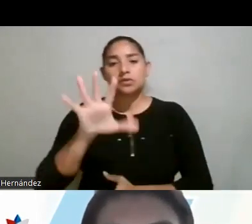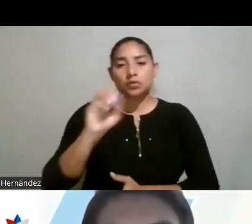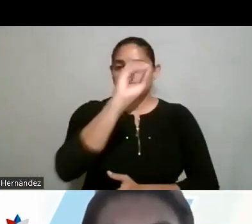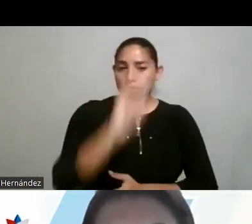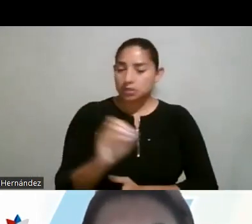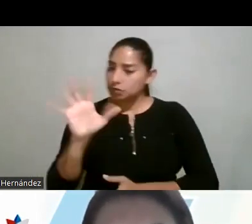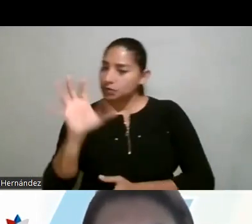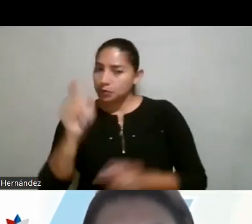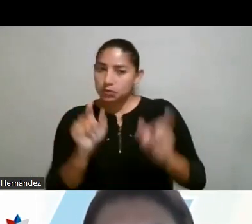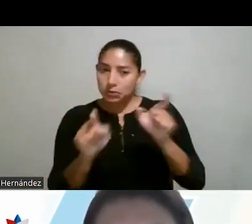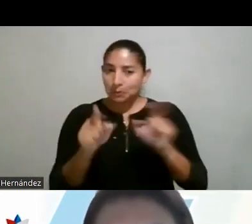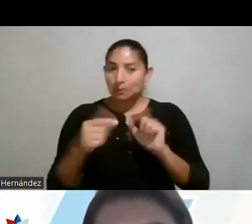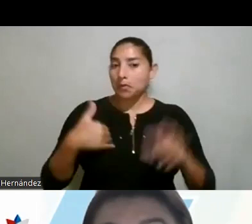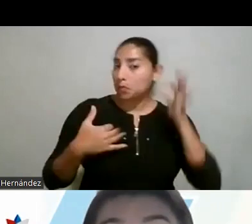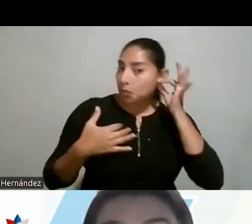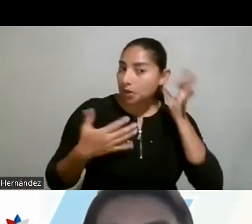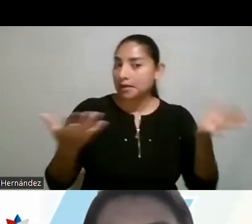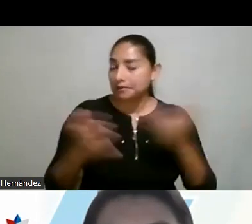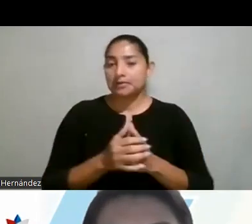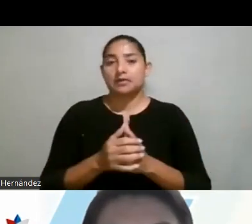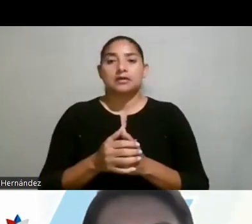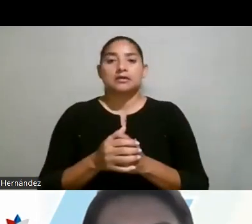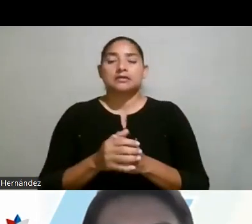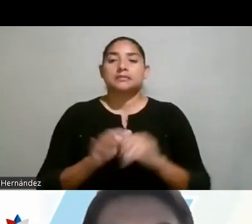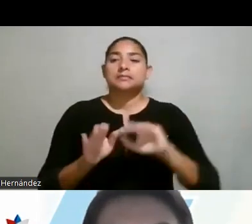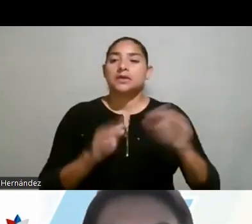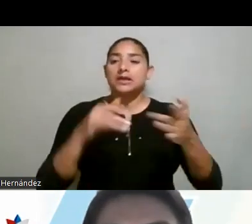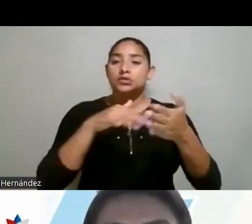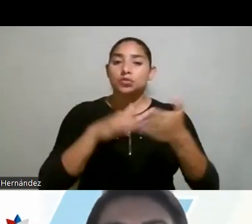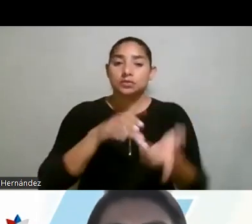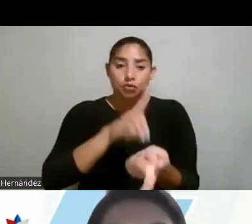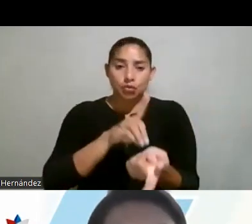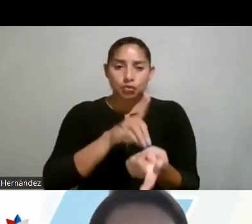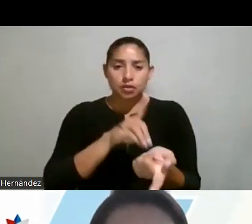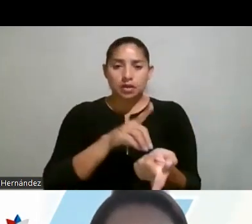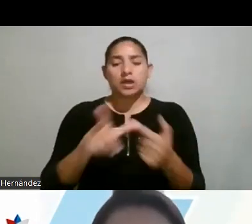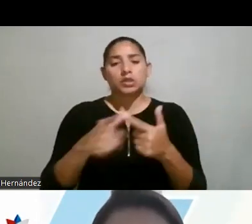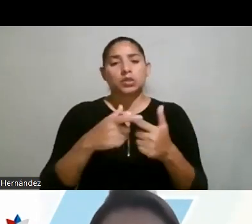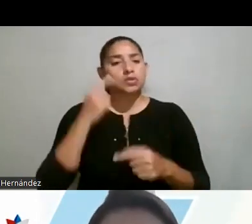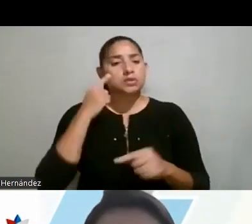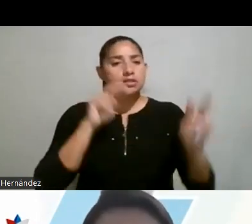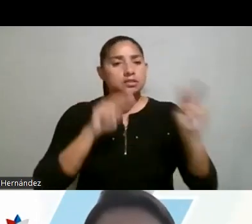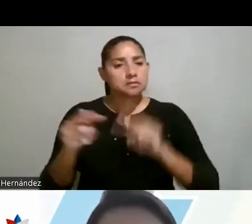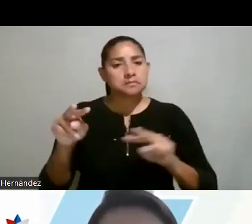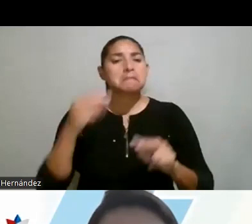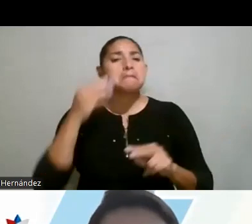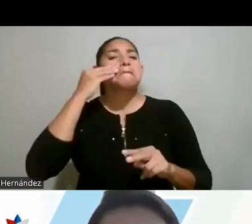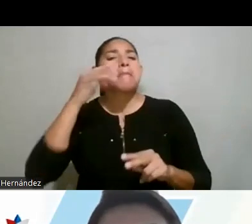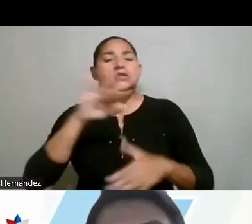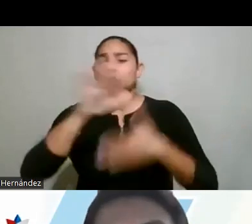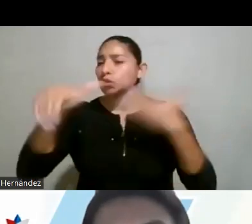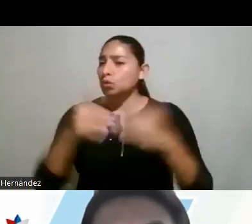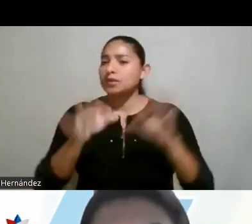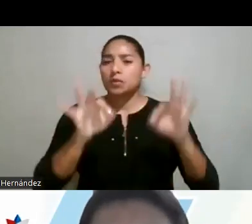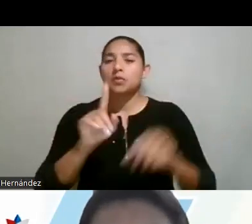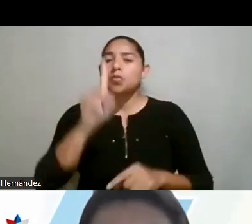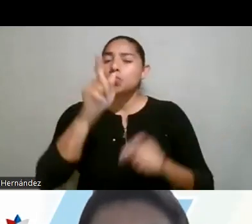50%, igual en los estudiantes de doctorado. Entonces, pareciera que todo está muy bien, solamente que tenemos un